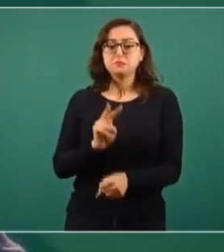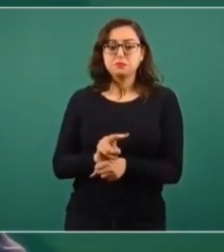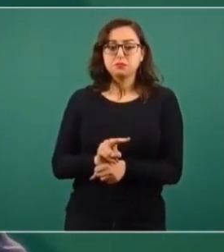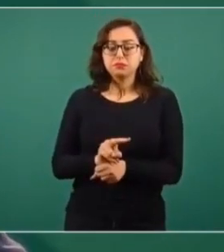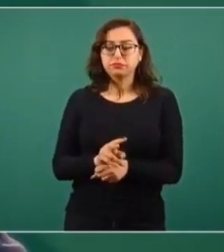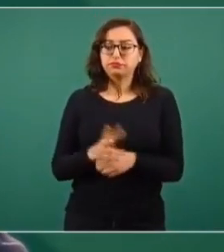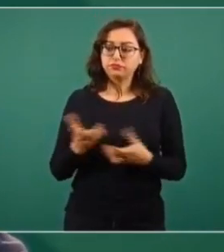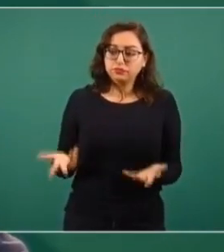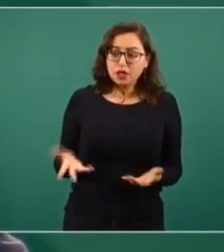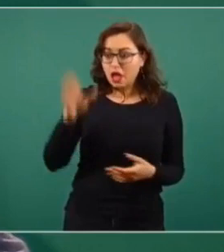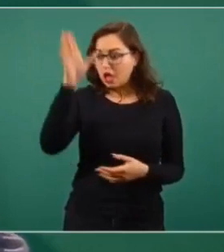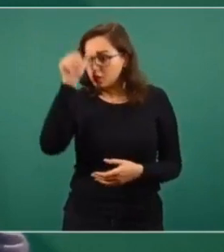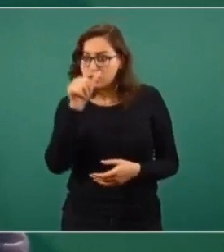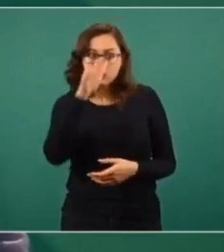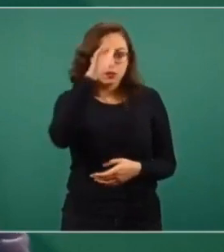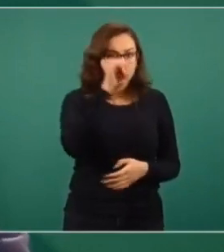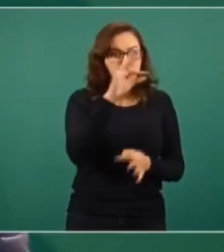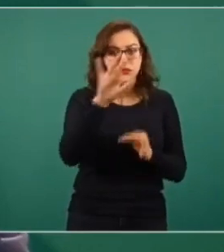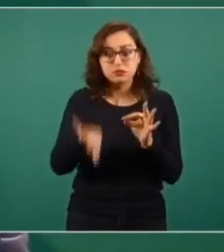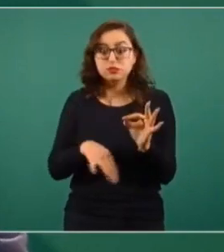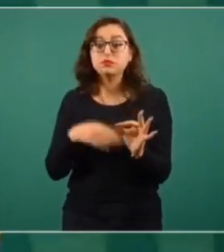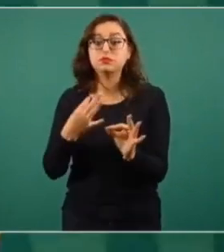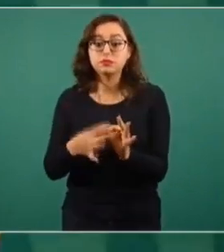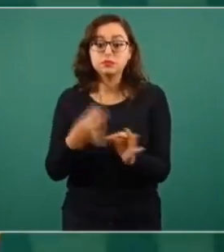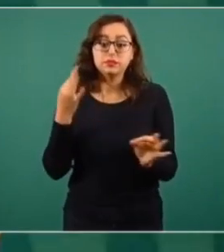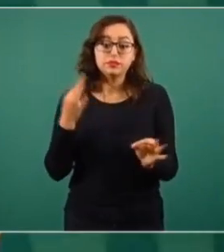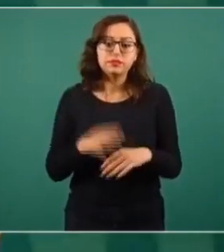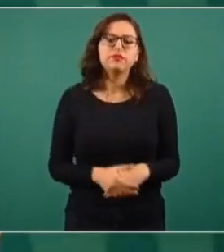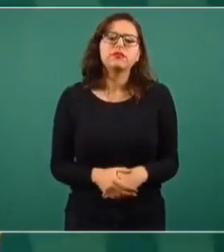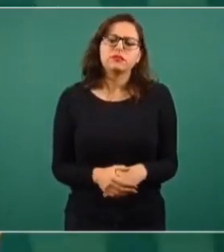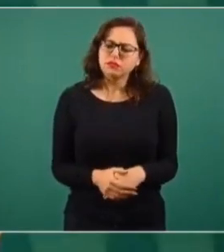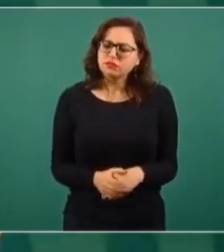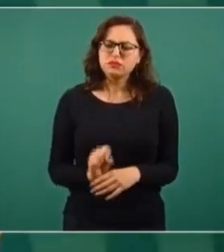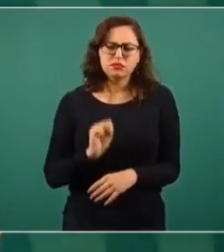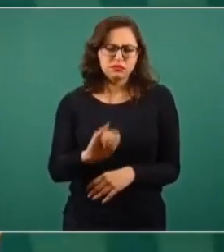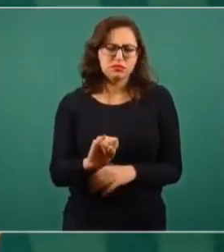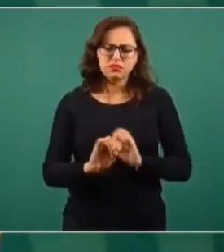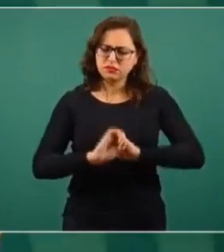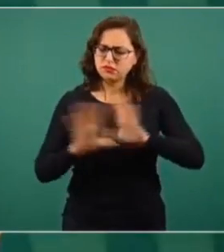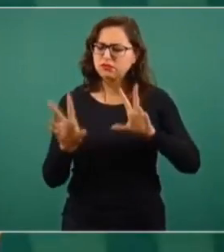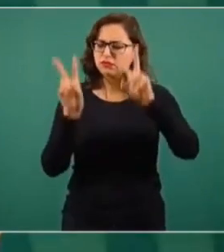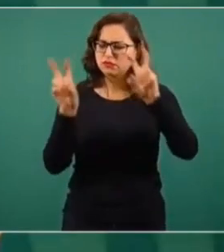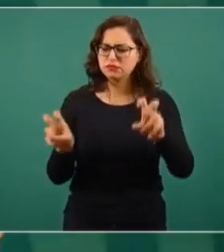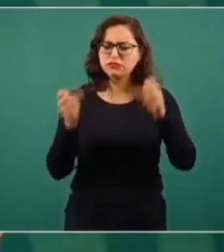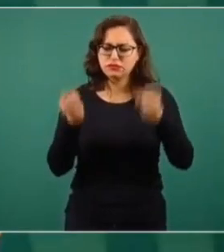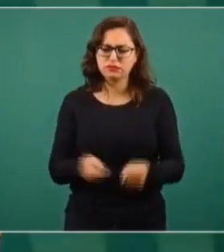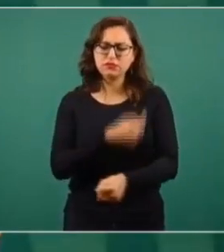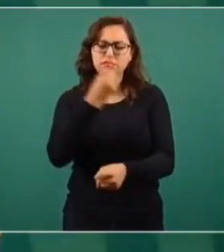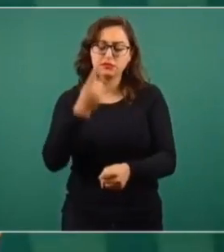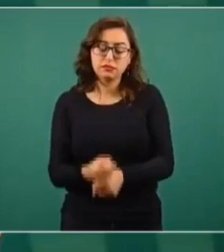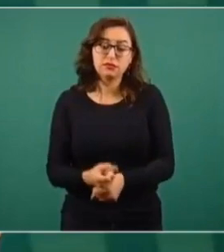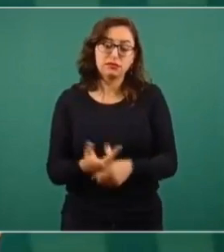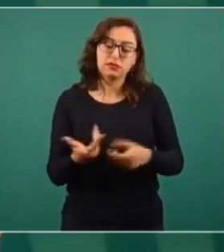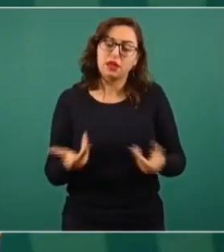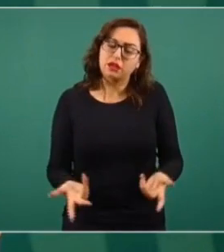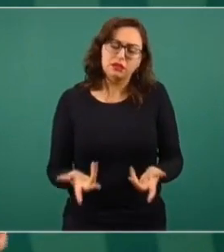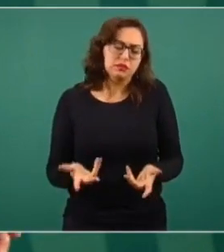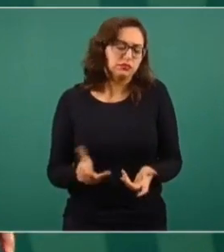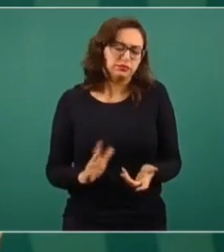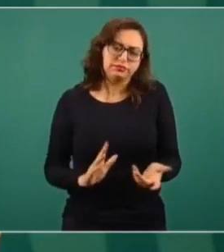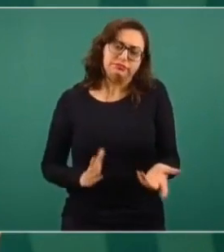porque se cumplan los acuerdos. Y si nos tocarán temas de seguridad, tuvo que entrar la Guardia Nacional para romper el cerco,